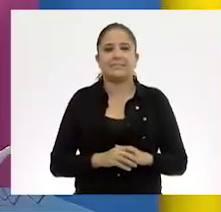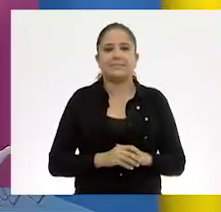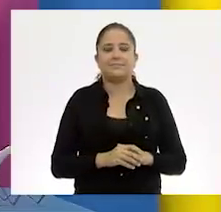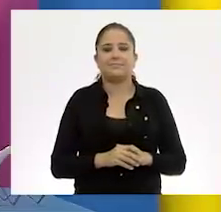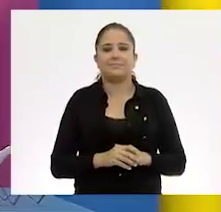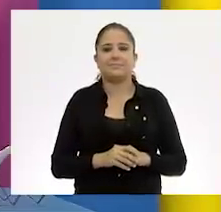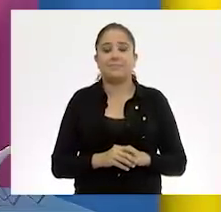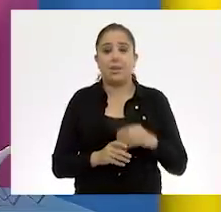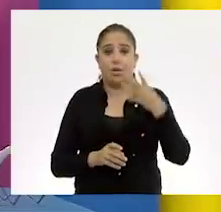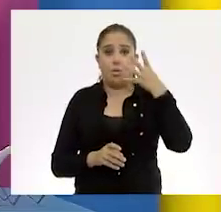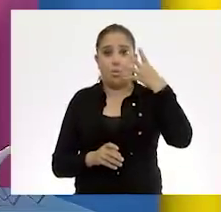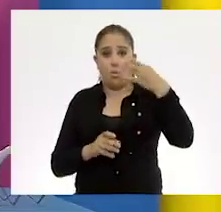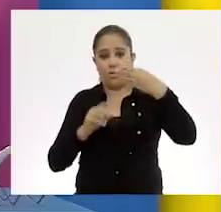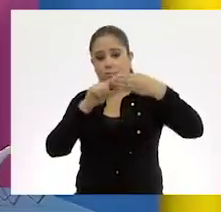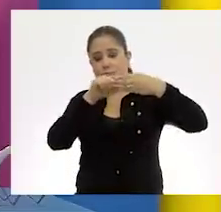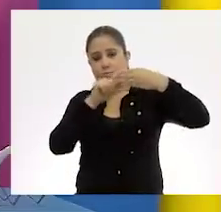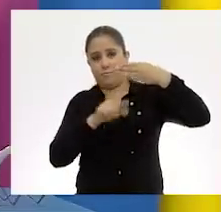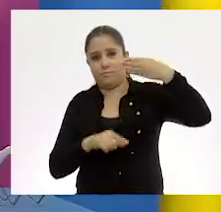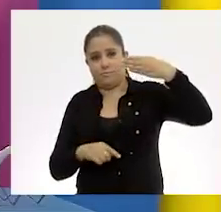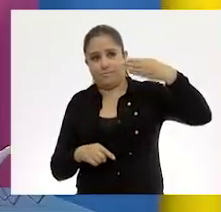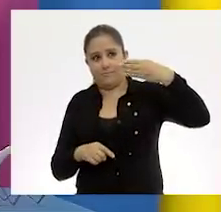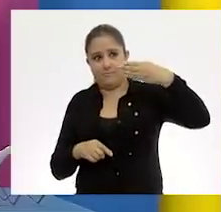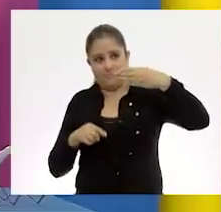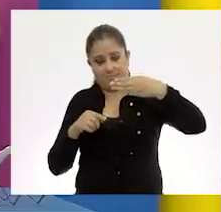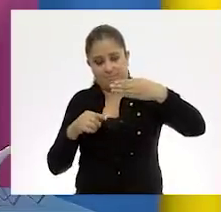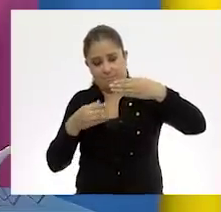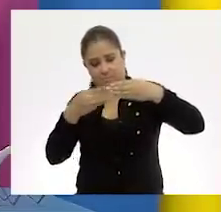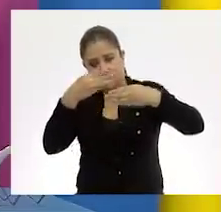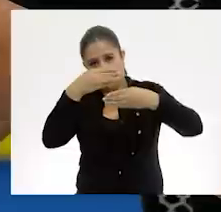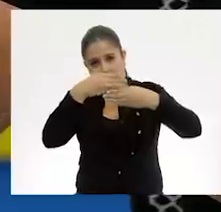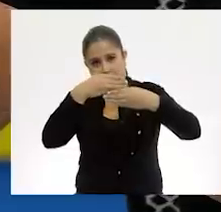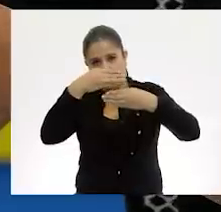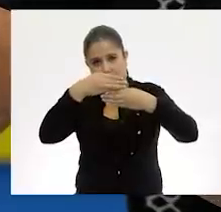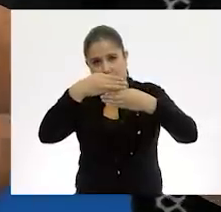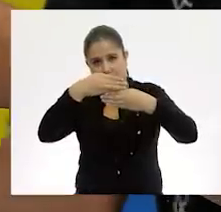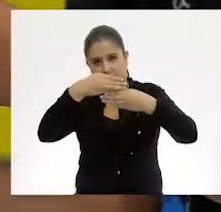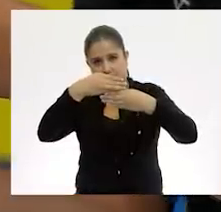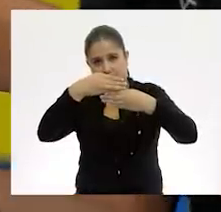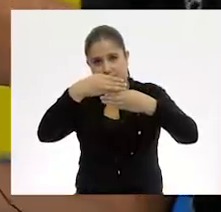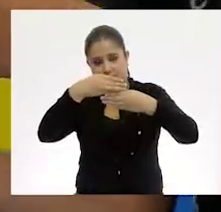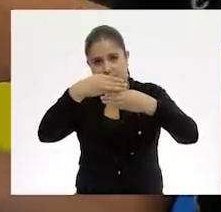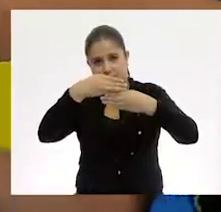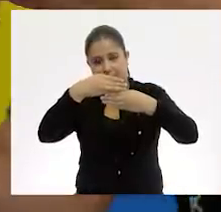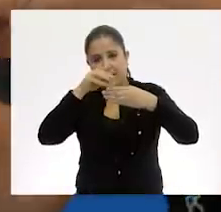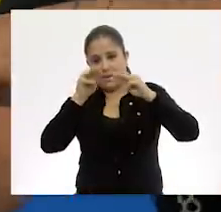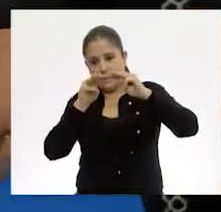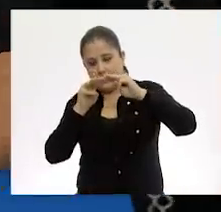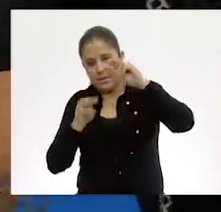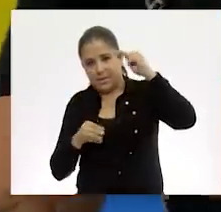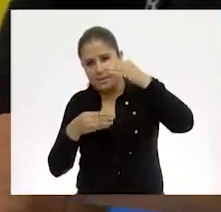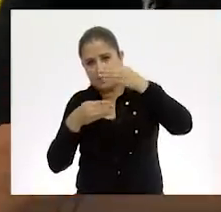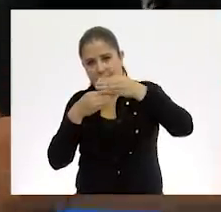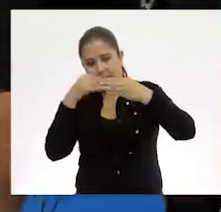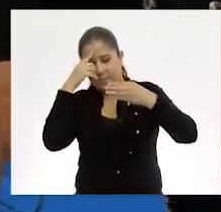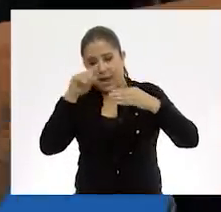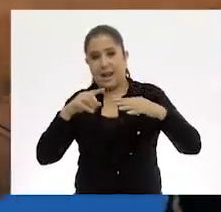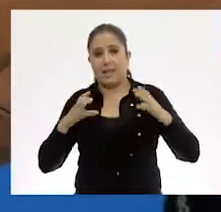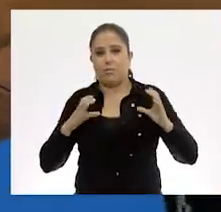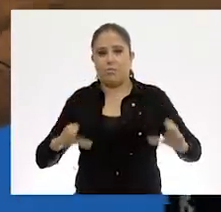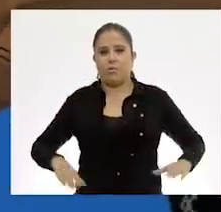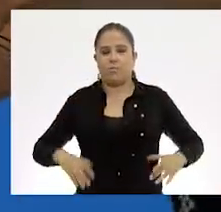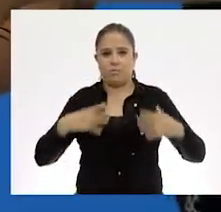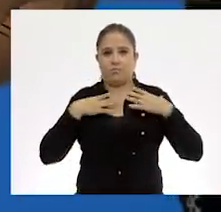Con cuatro deditos vamos a marcar y otros cuatro para sacar todo el torso de nuestro